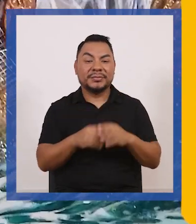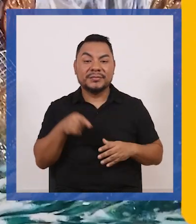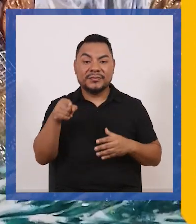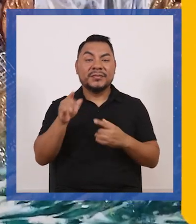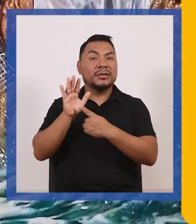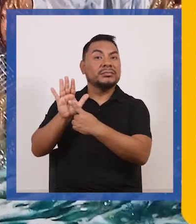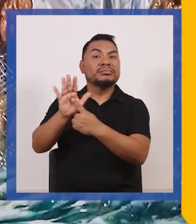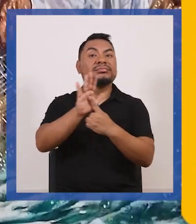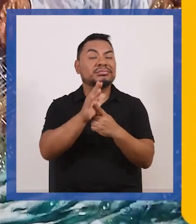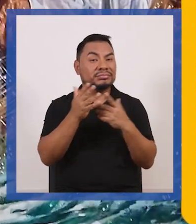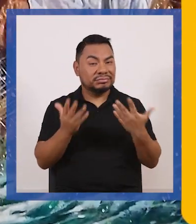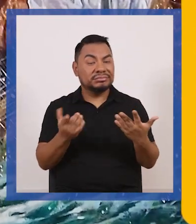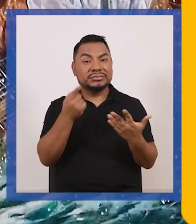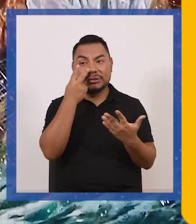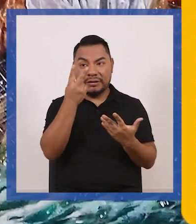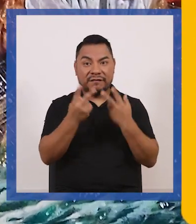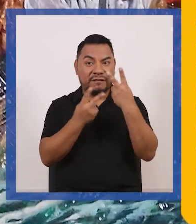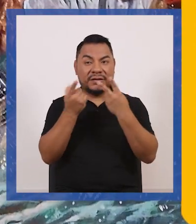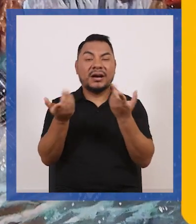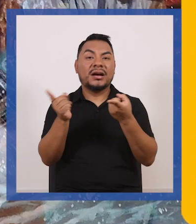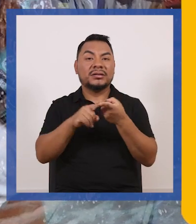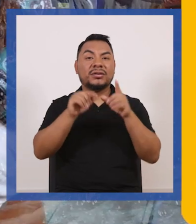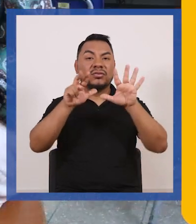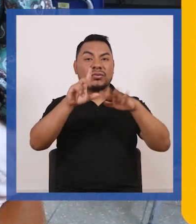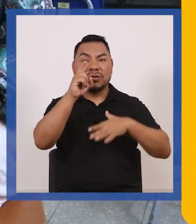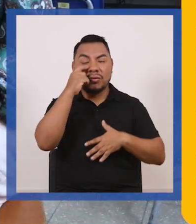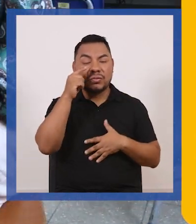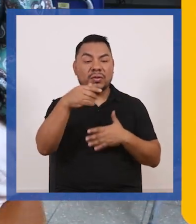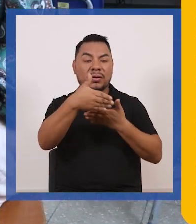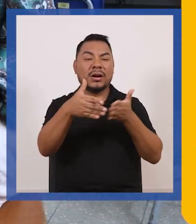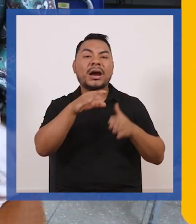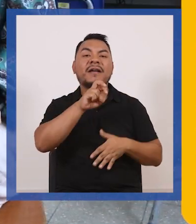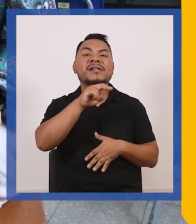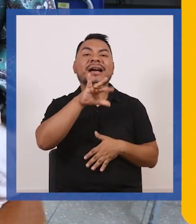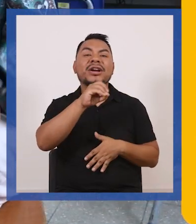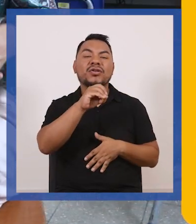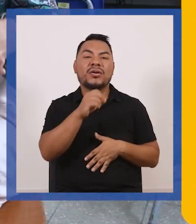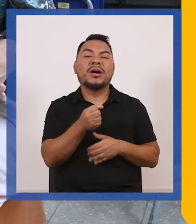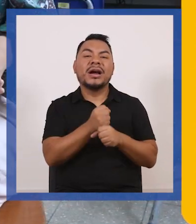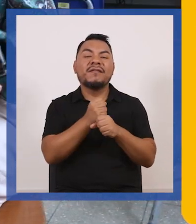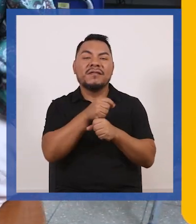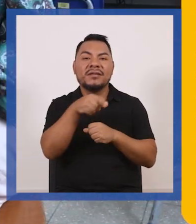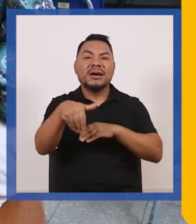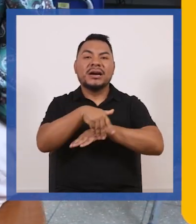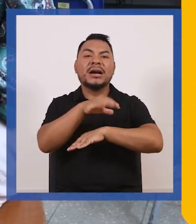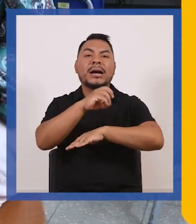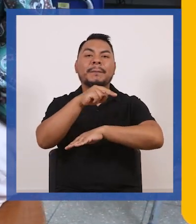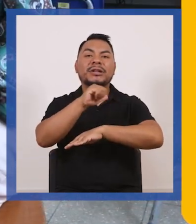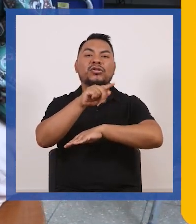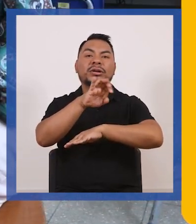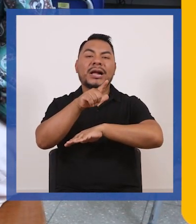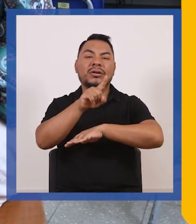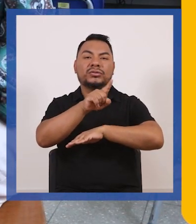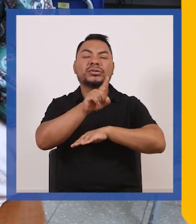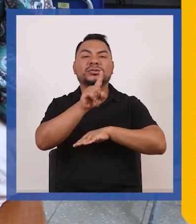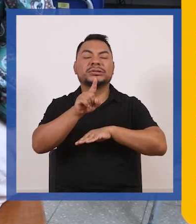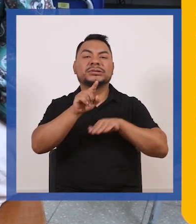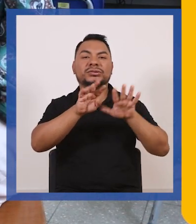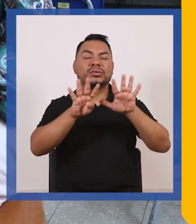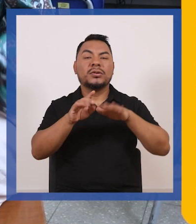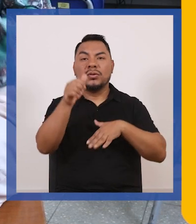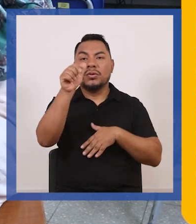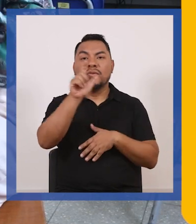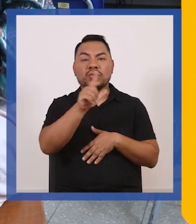esta exposición puede ser visitada hasta el 8 de junio en Vallejo librería café avenida camino real 1119 de